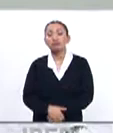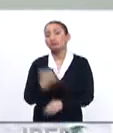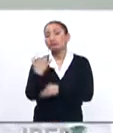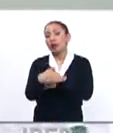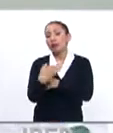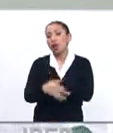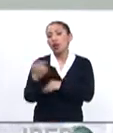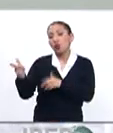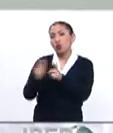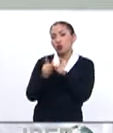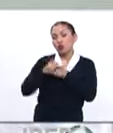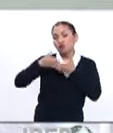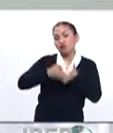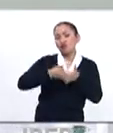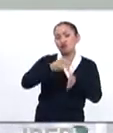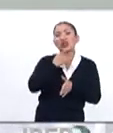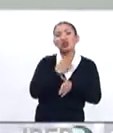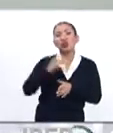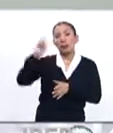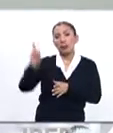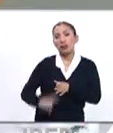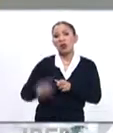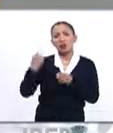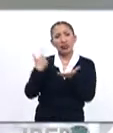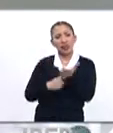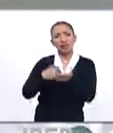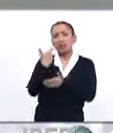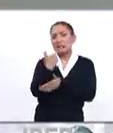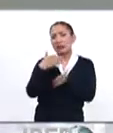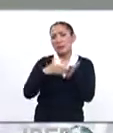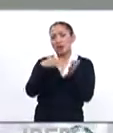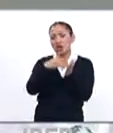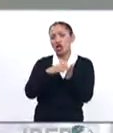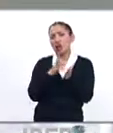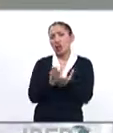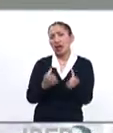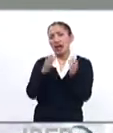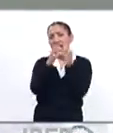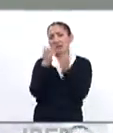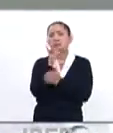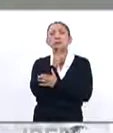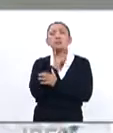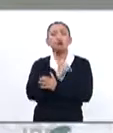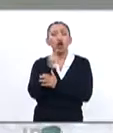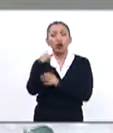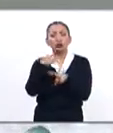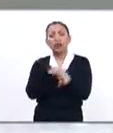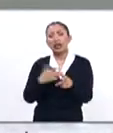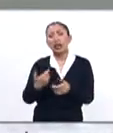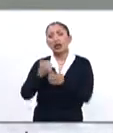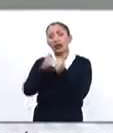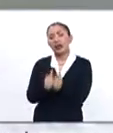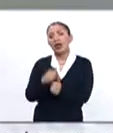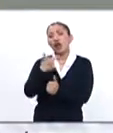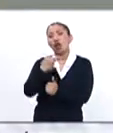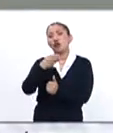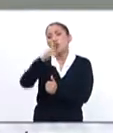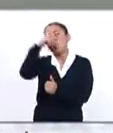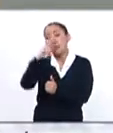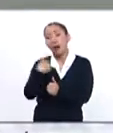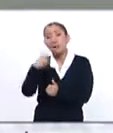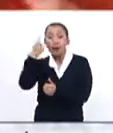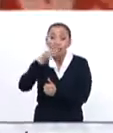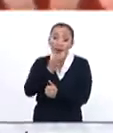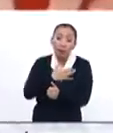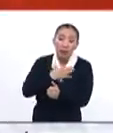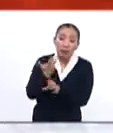Mientras tanto, una flota de navíos petroleros venezolanos cargada con 7 millones de barriles de crudo permanece en el Golfo de México en espera de que